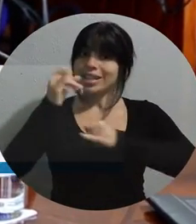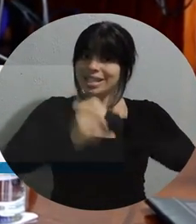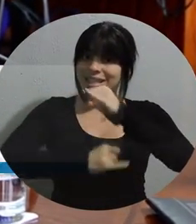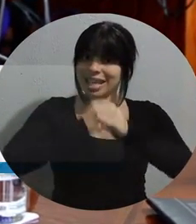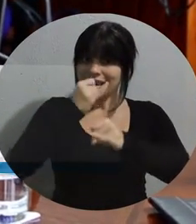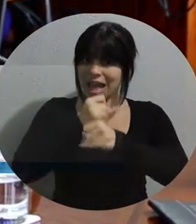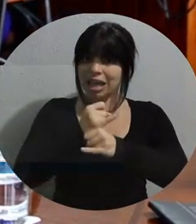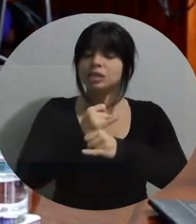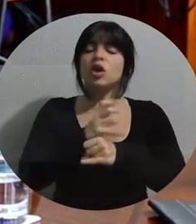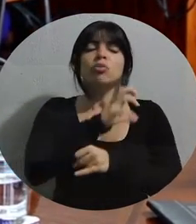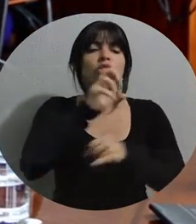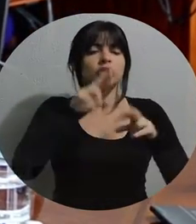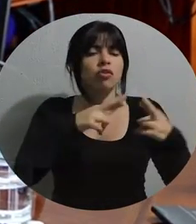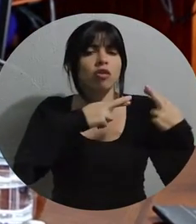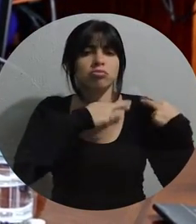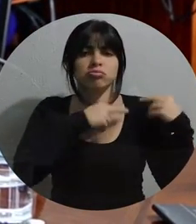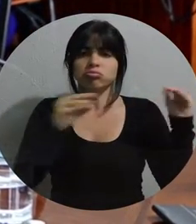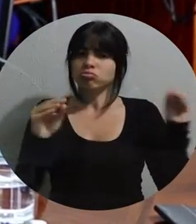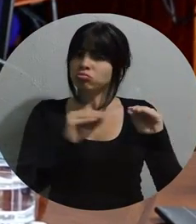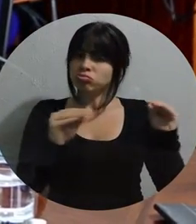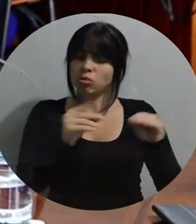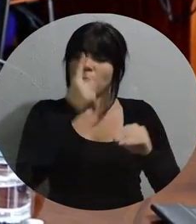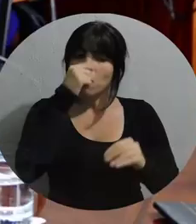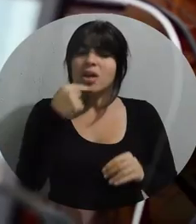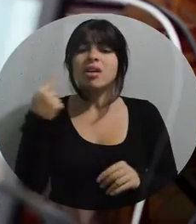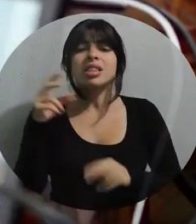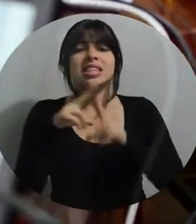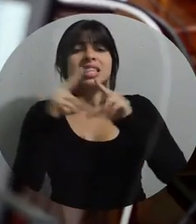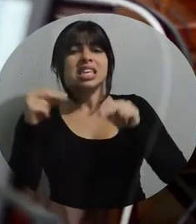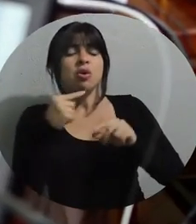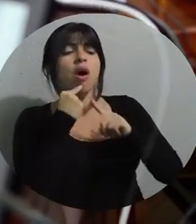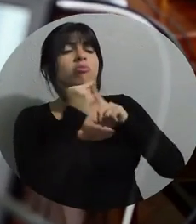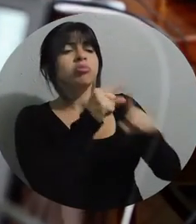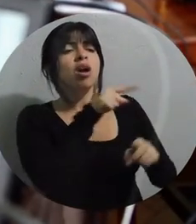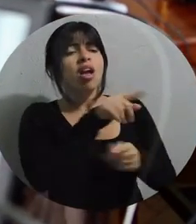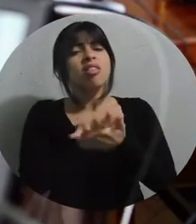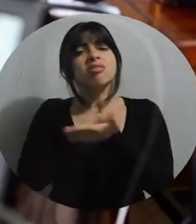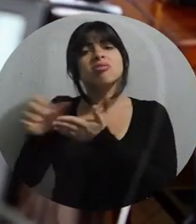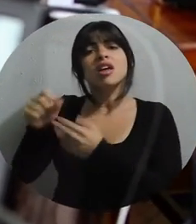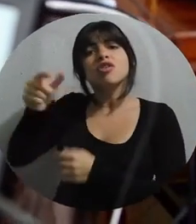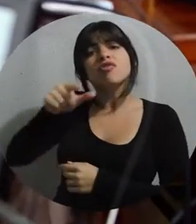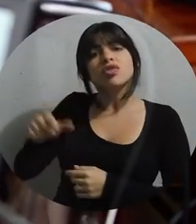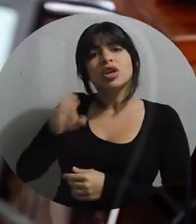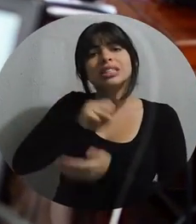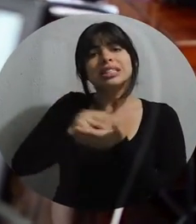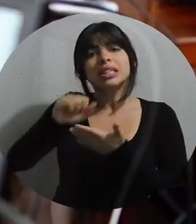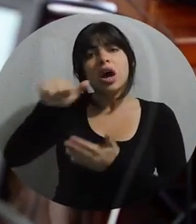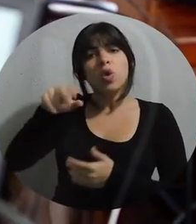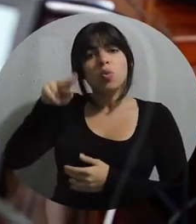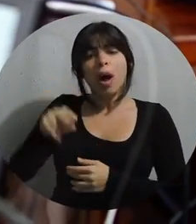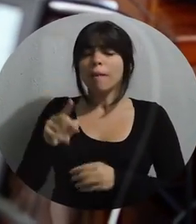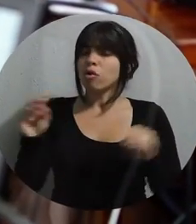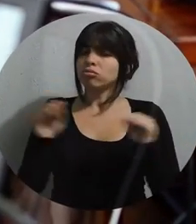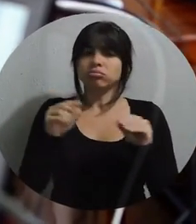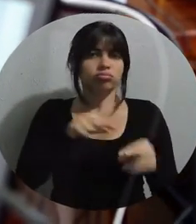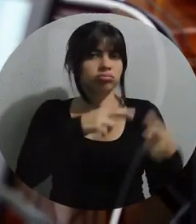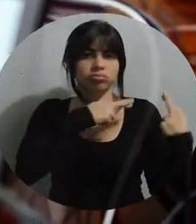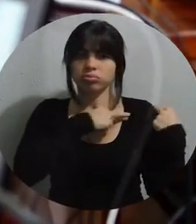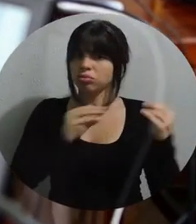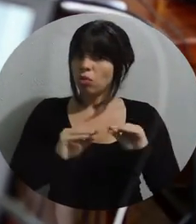Internacional eximió a Costa Rica de haber causado daños ambientales al río San Juan, como alegó Nicaragua.